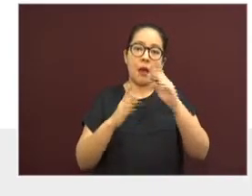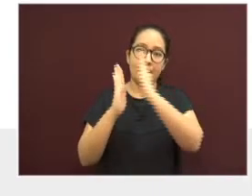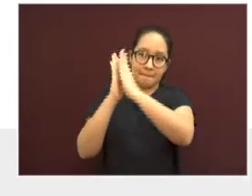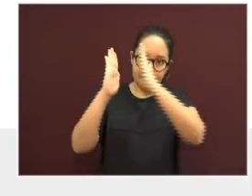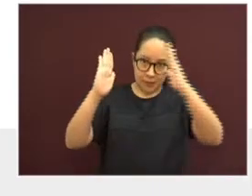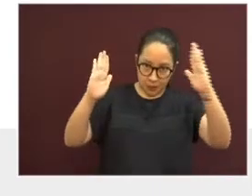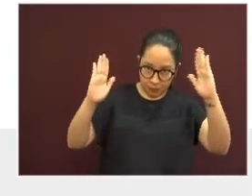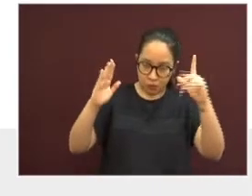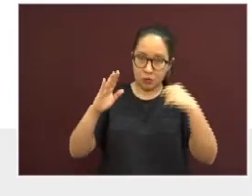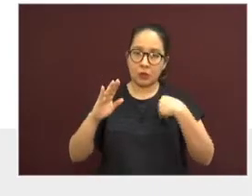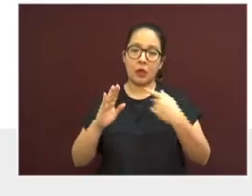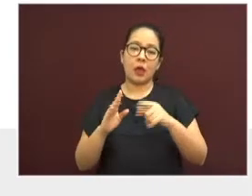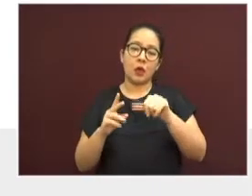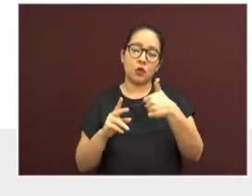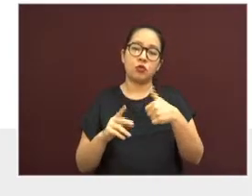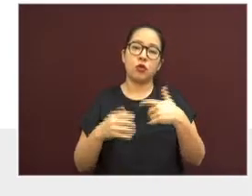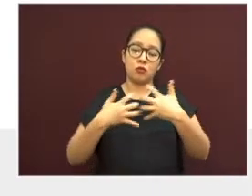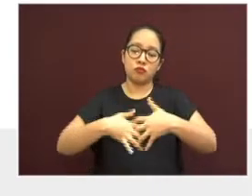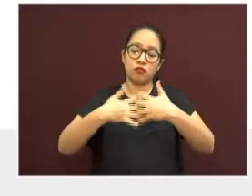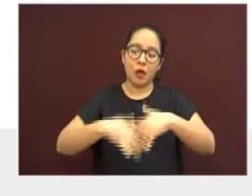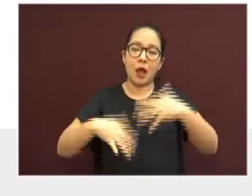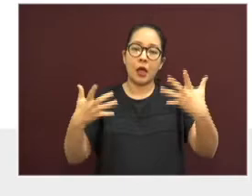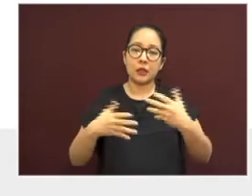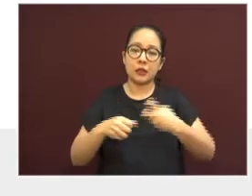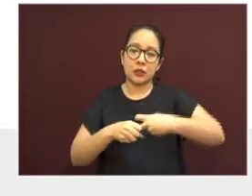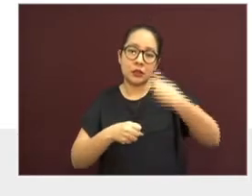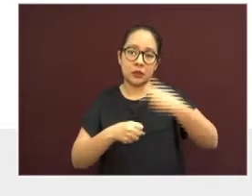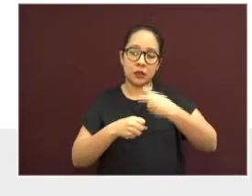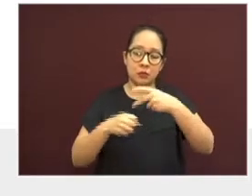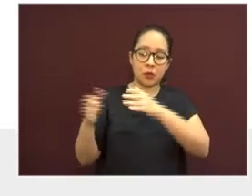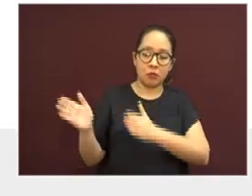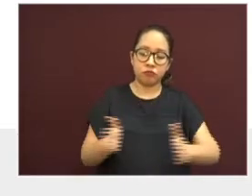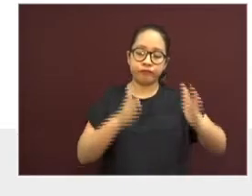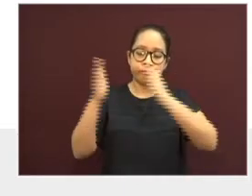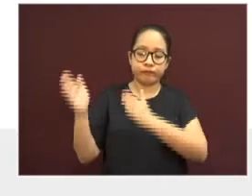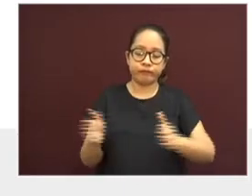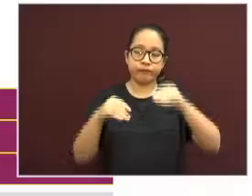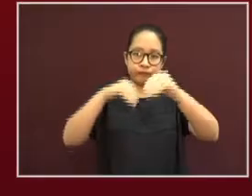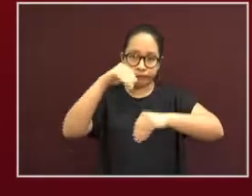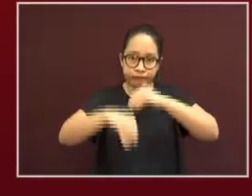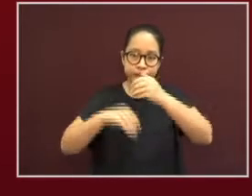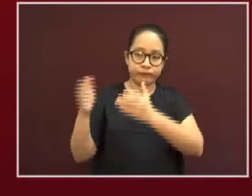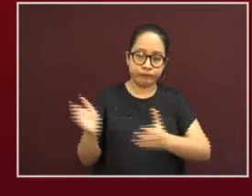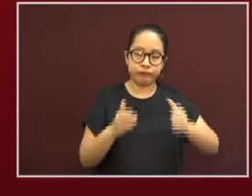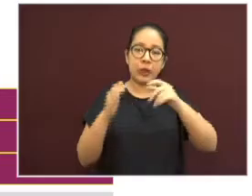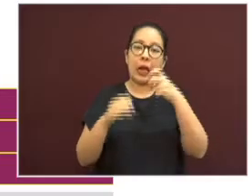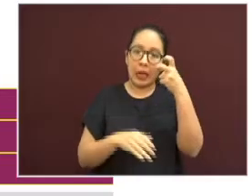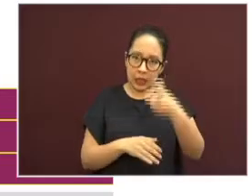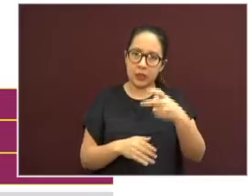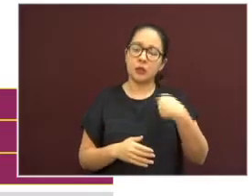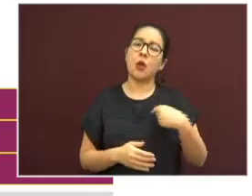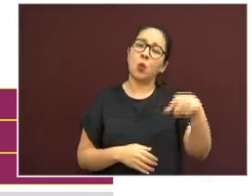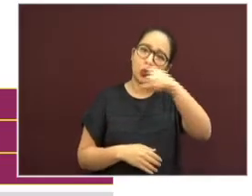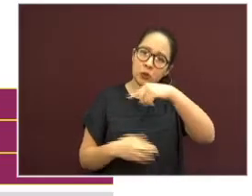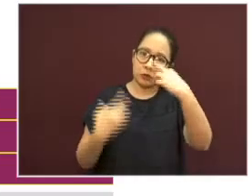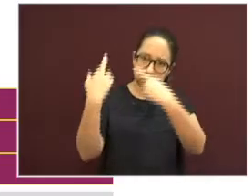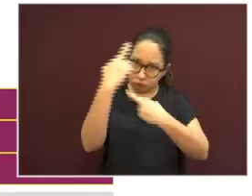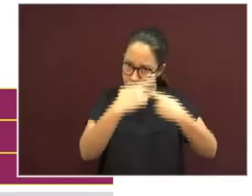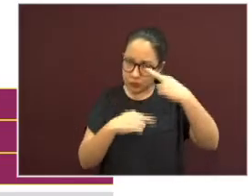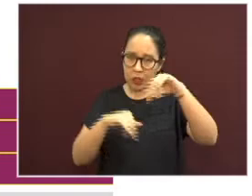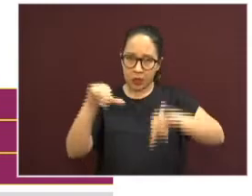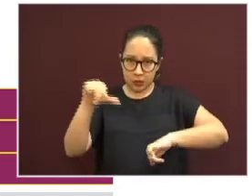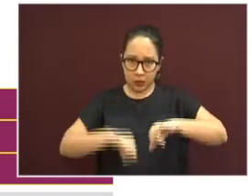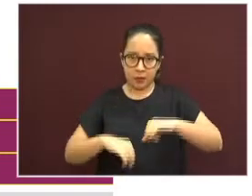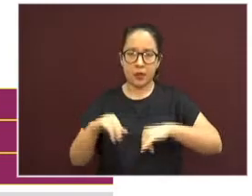de cerveza y su cadena logística. Pueden checar todas las actividades en la página